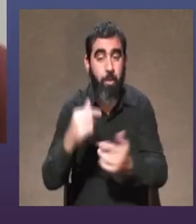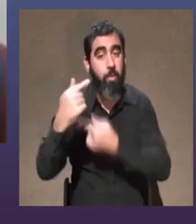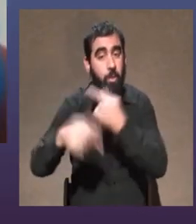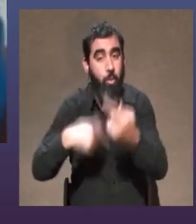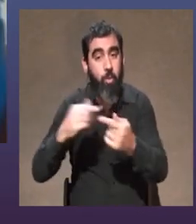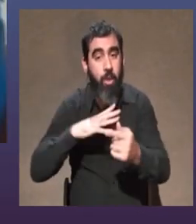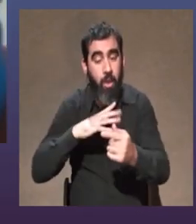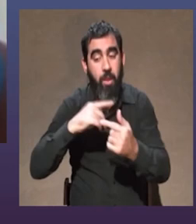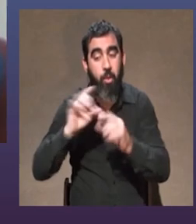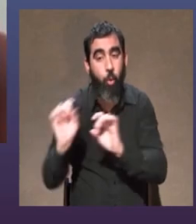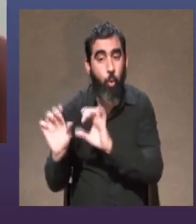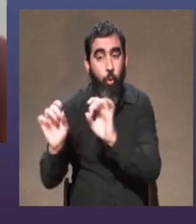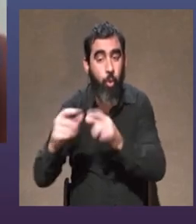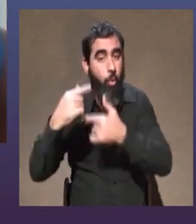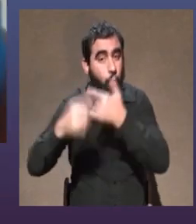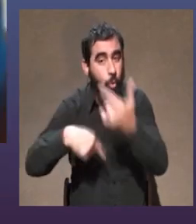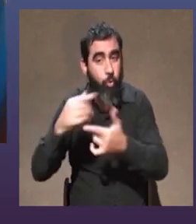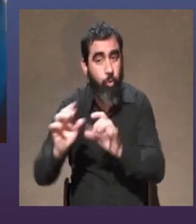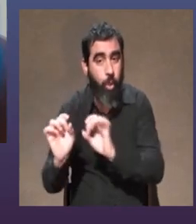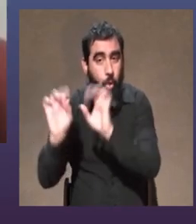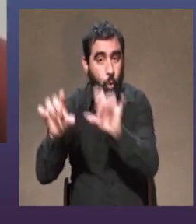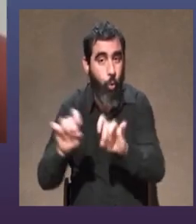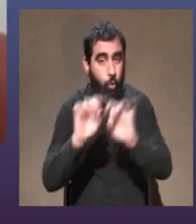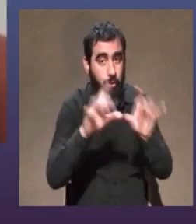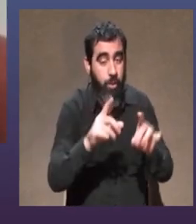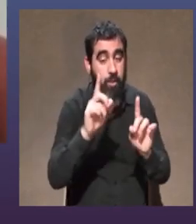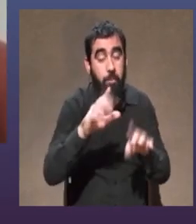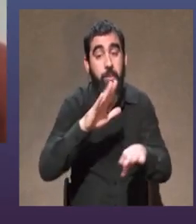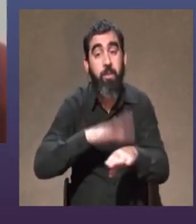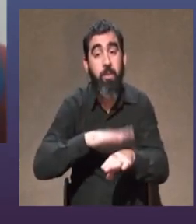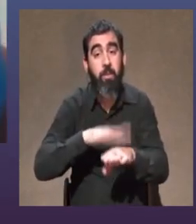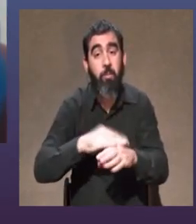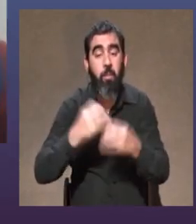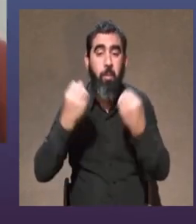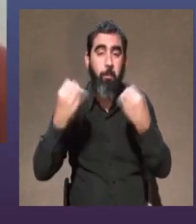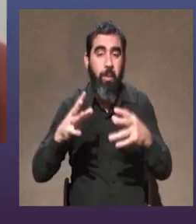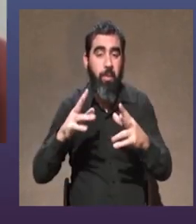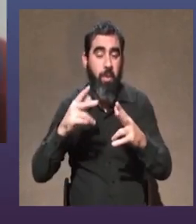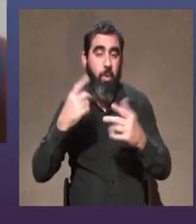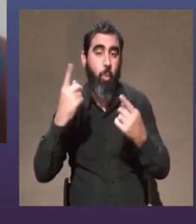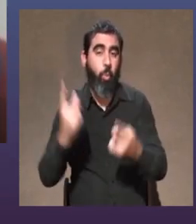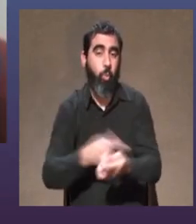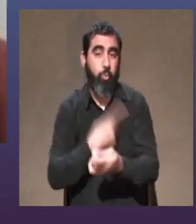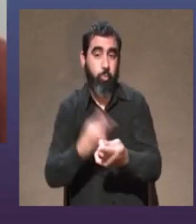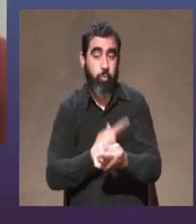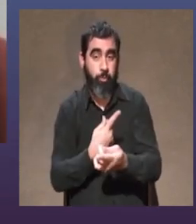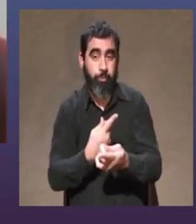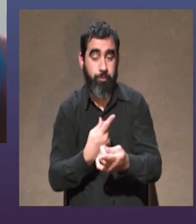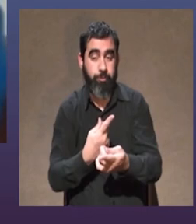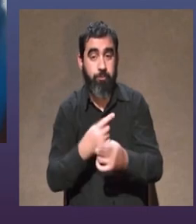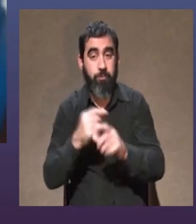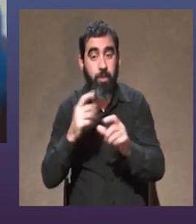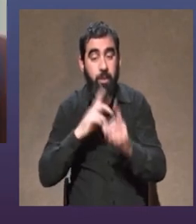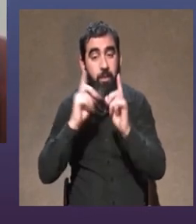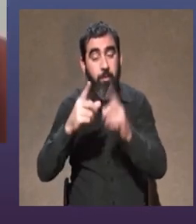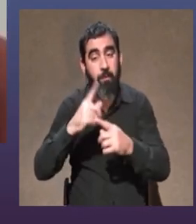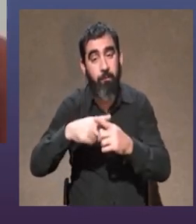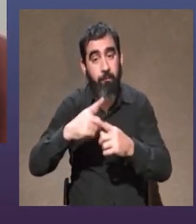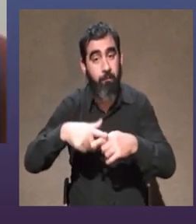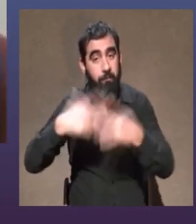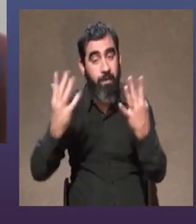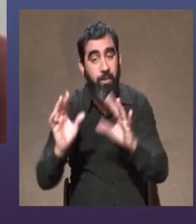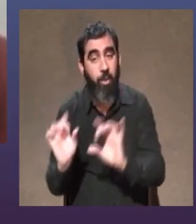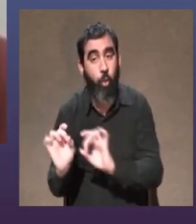mantenernos como material contagiable y también estos tiempos de pérdida de rituales como nos hace